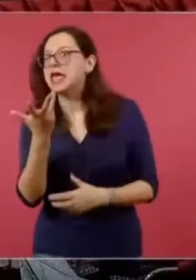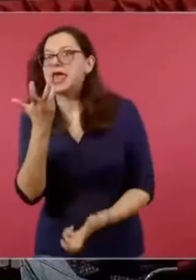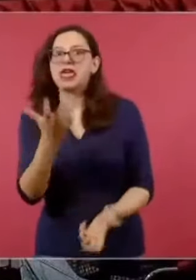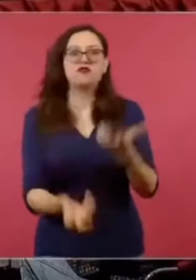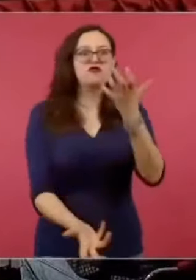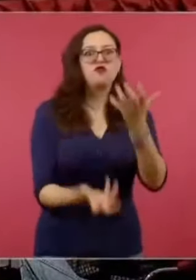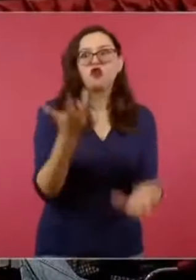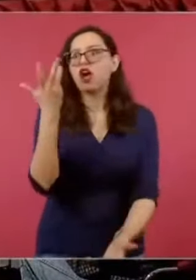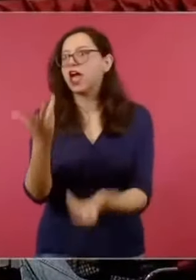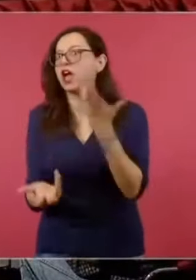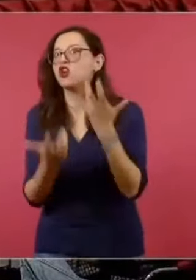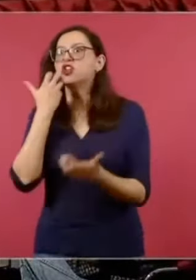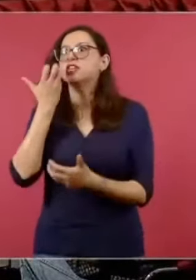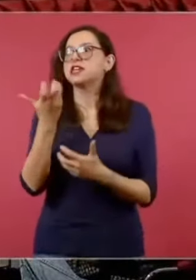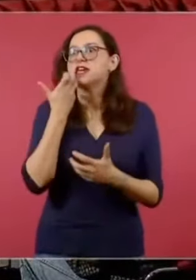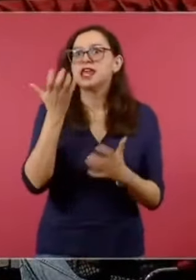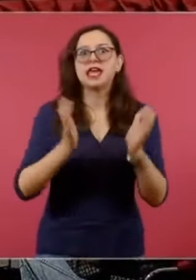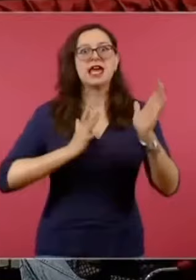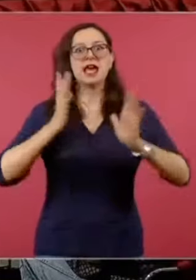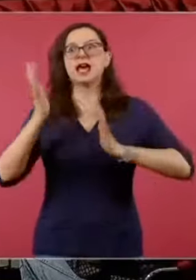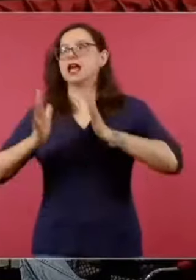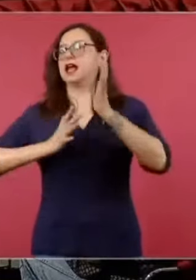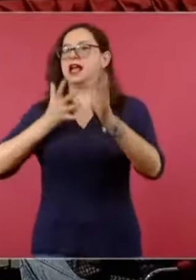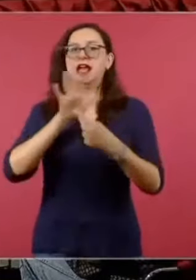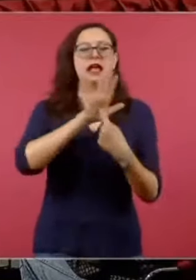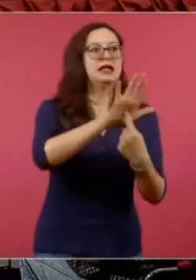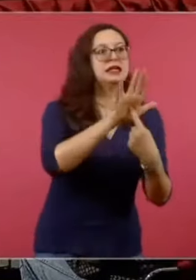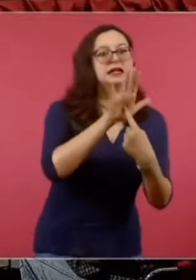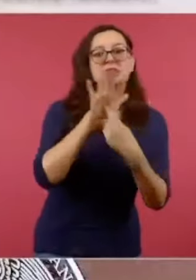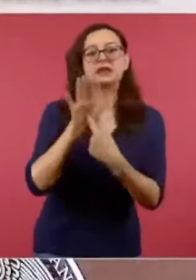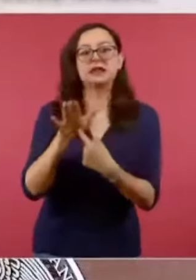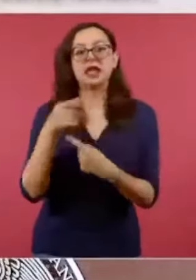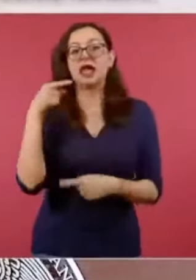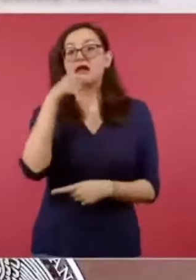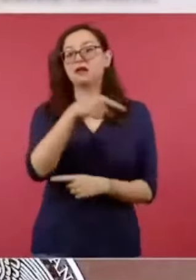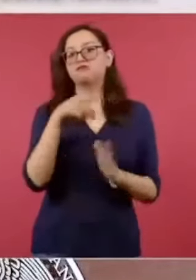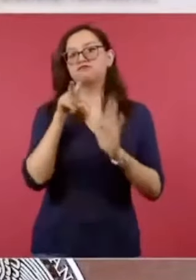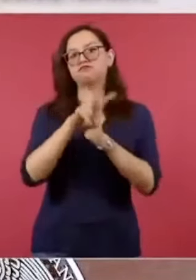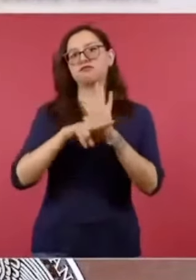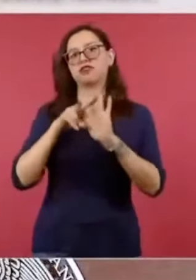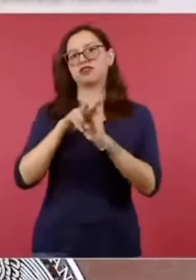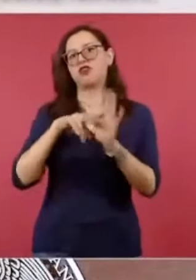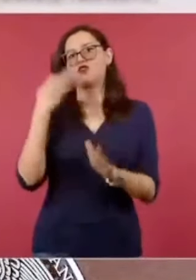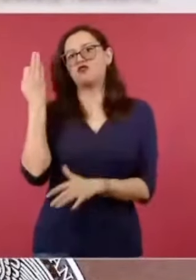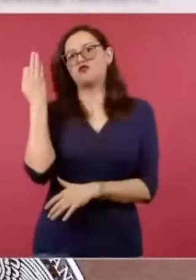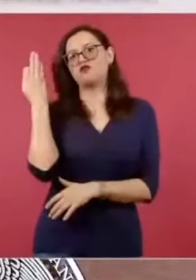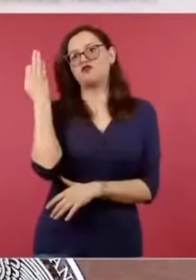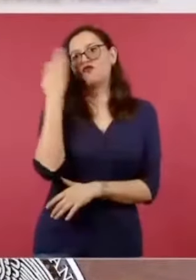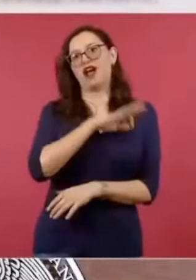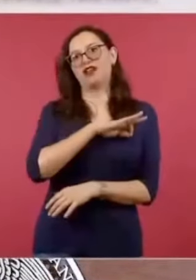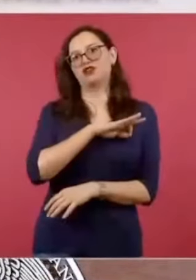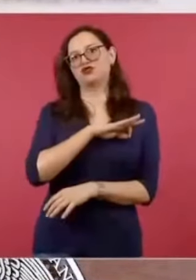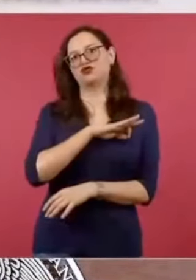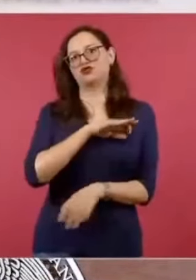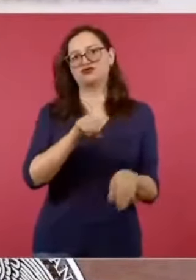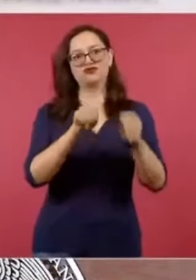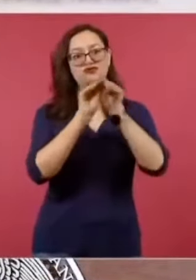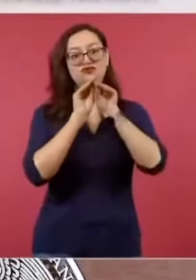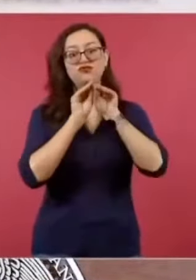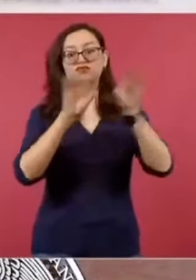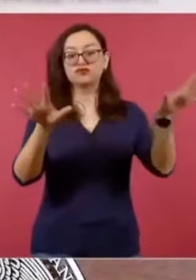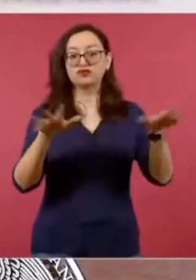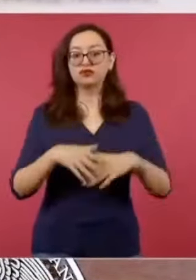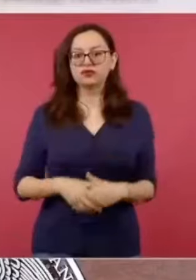falso que se atribuía a un hecho en Michoacán que no ocurrió. El video muestra a dos hombres